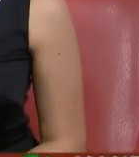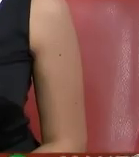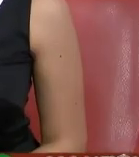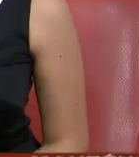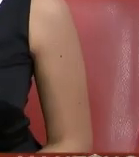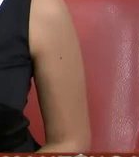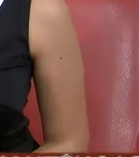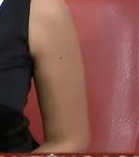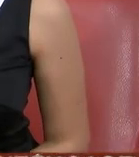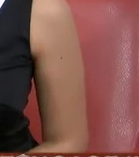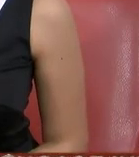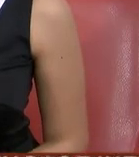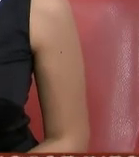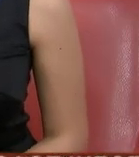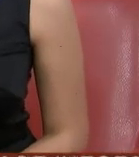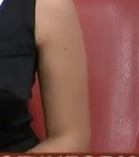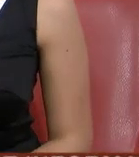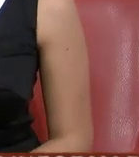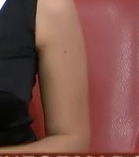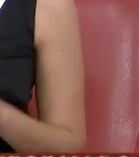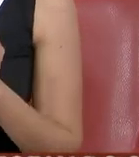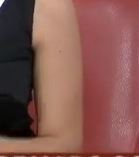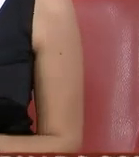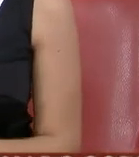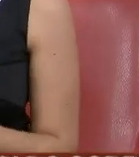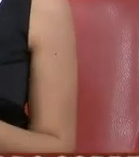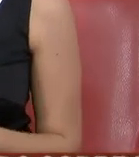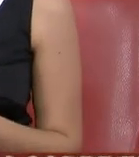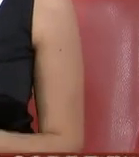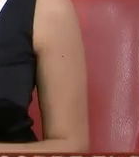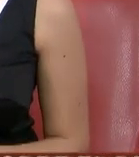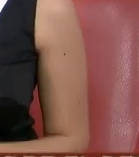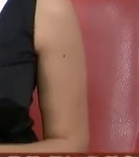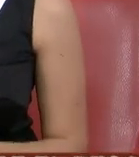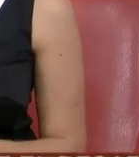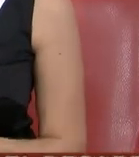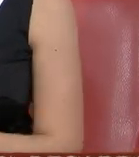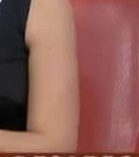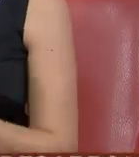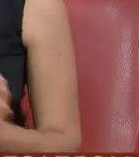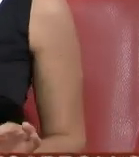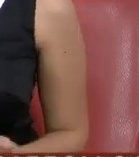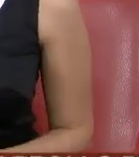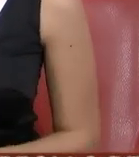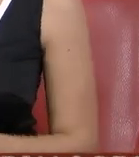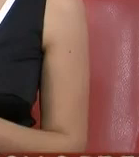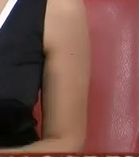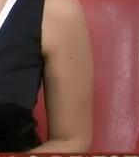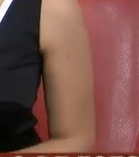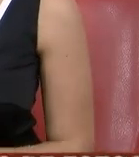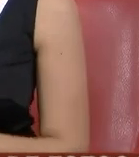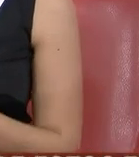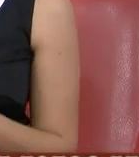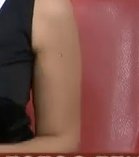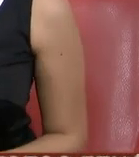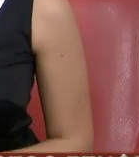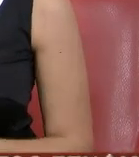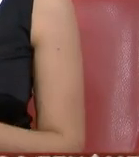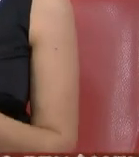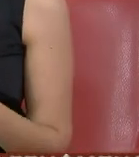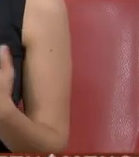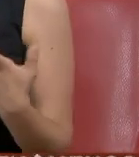a los jóvenes que se llevaron este premio y que seguramente colocarán a México en una posición renovada para